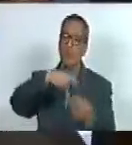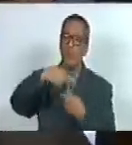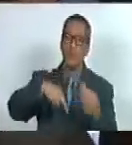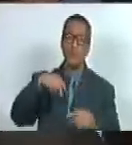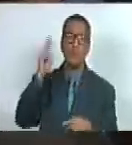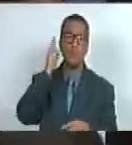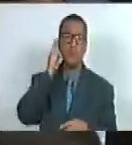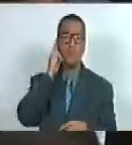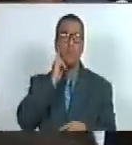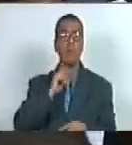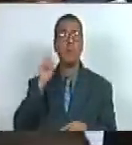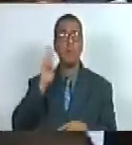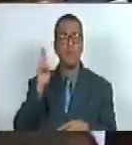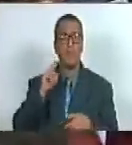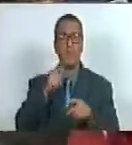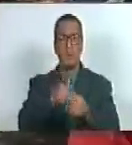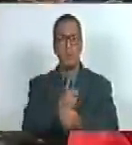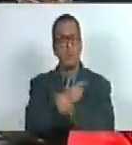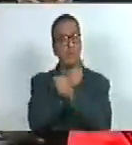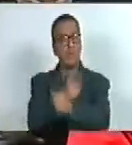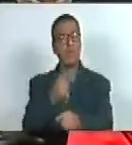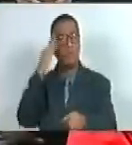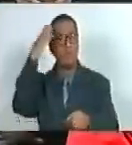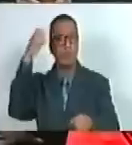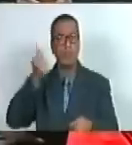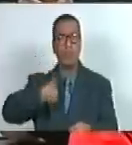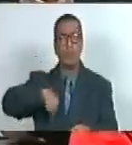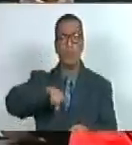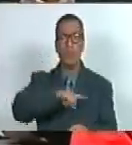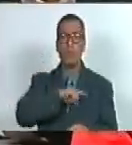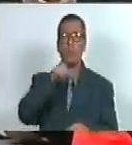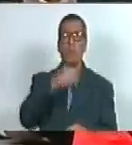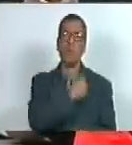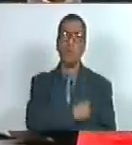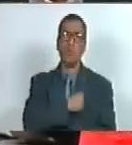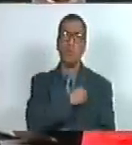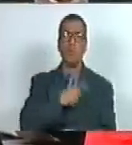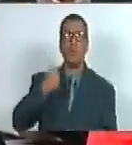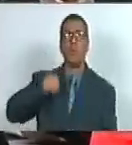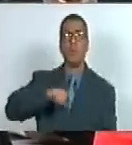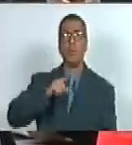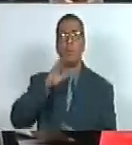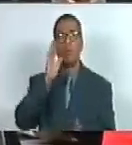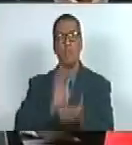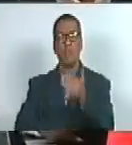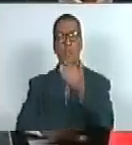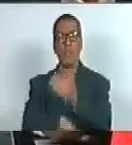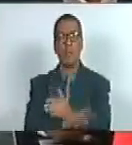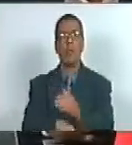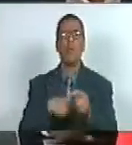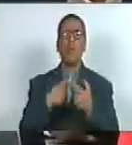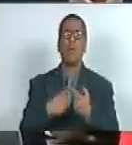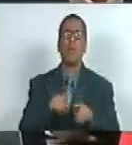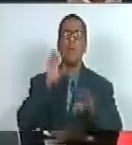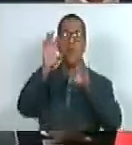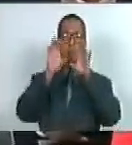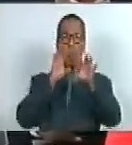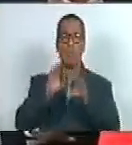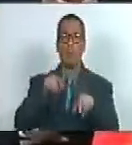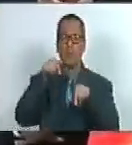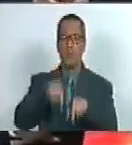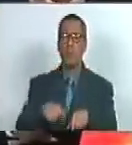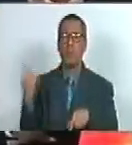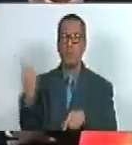bolivariana y obtuvieron sus títulos que eran un sueño para nosotros pero que lamentablemente tuvieron que emigrar a otro país acá